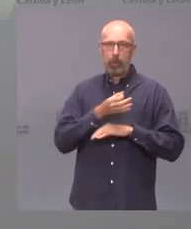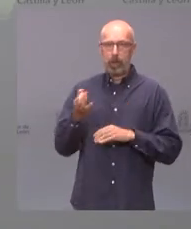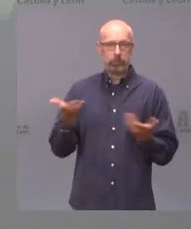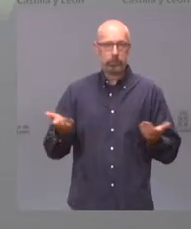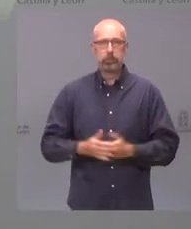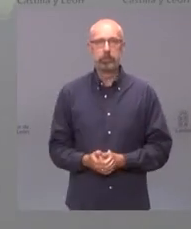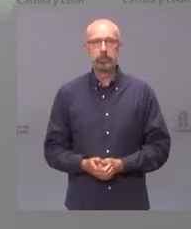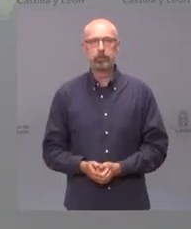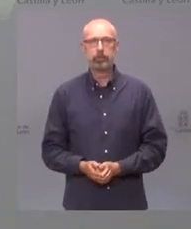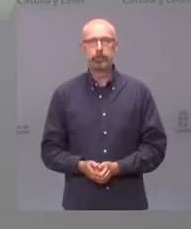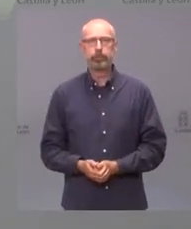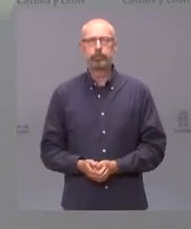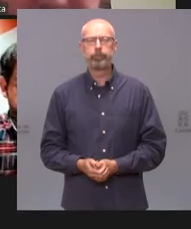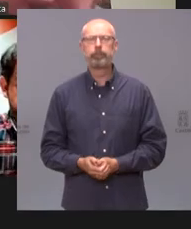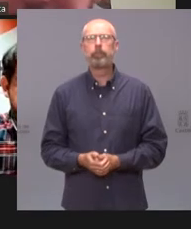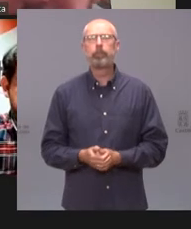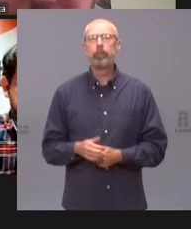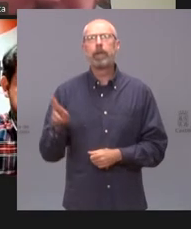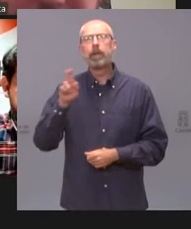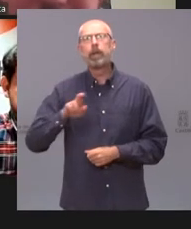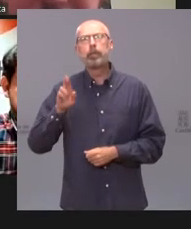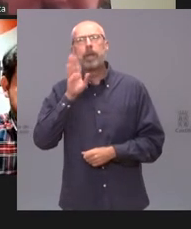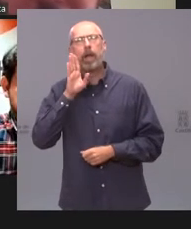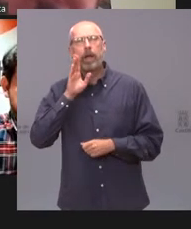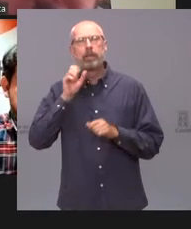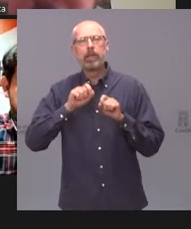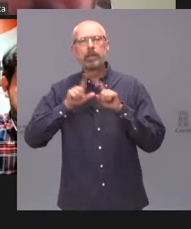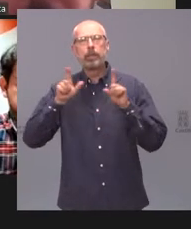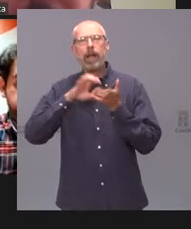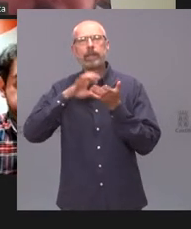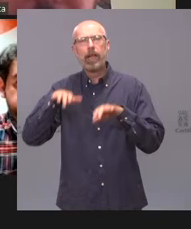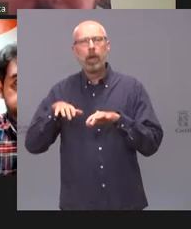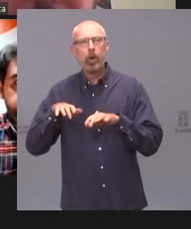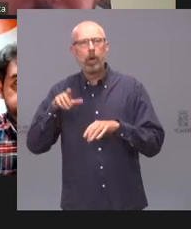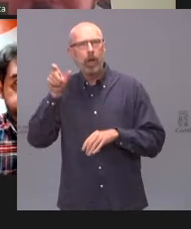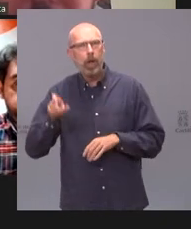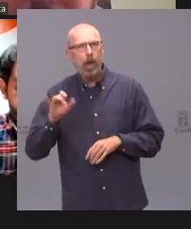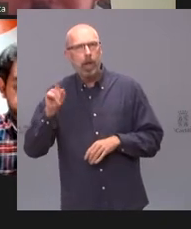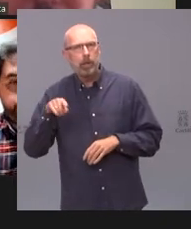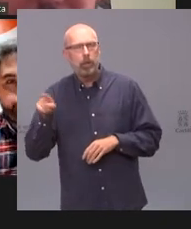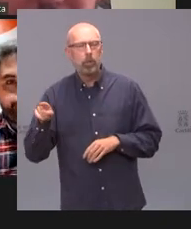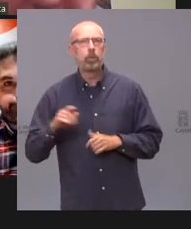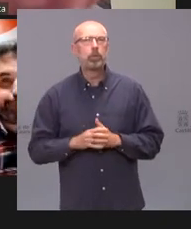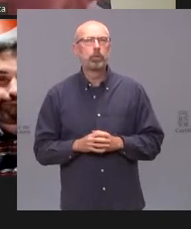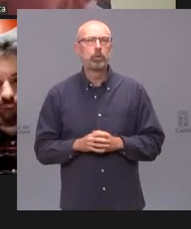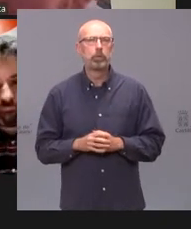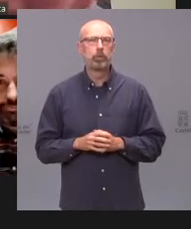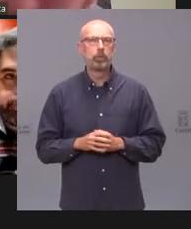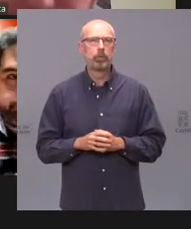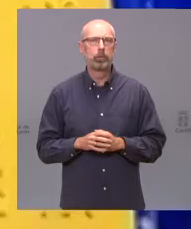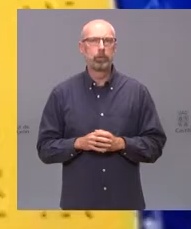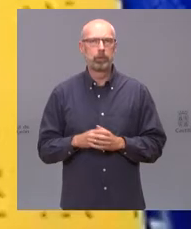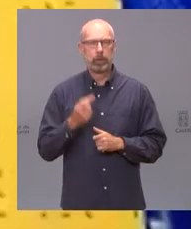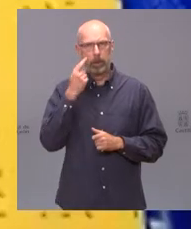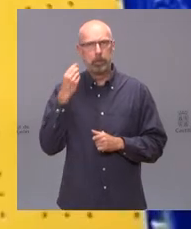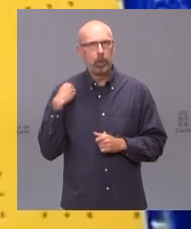vamos a intentar recuperar la comunicación con Castilla y León Televisión aunque en este caso quien está es Jorge Francés querido